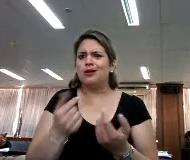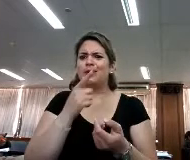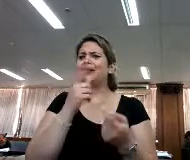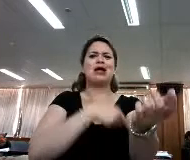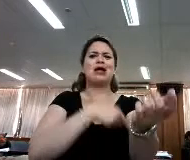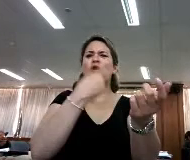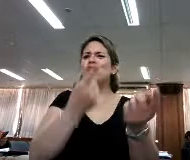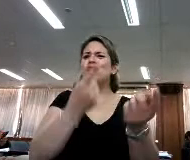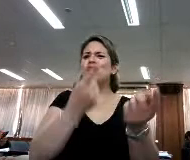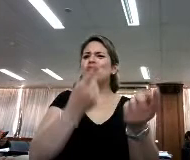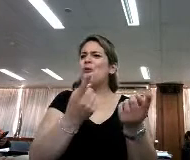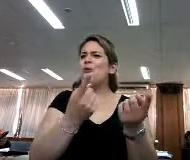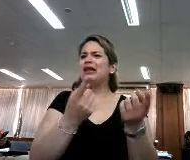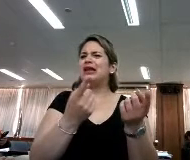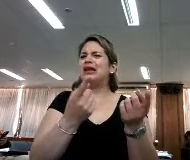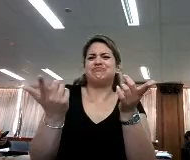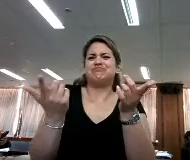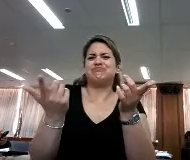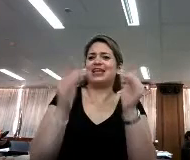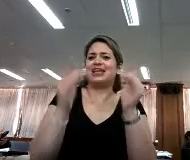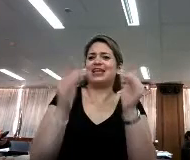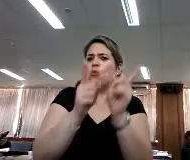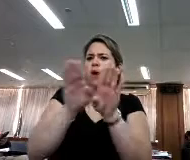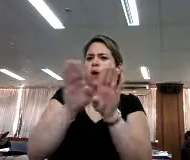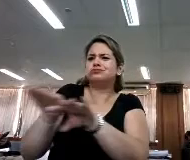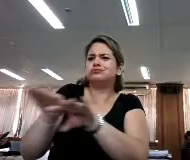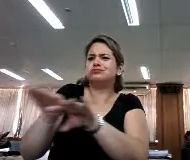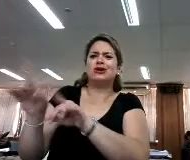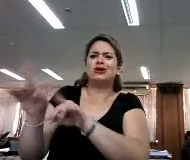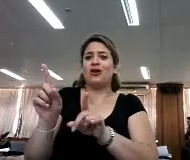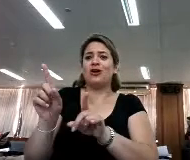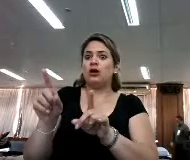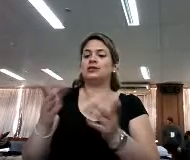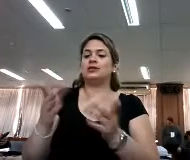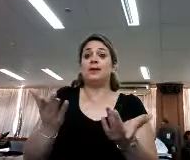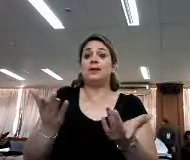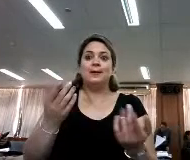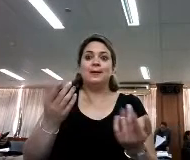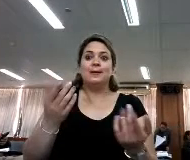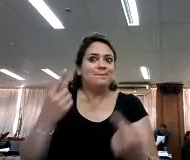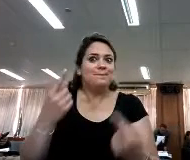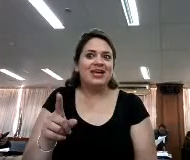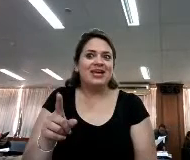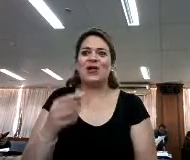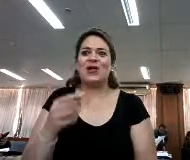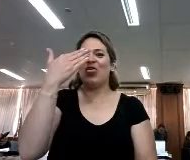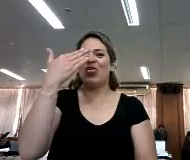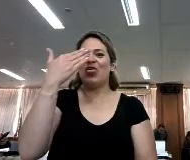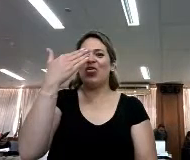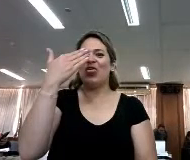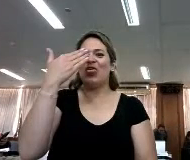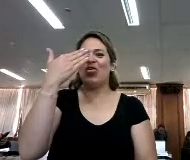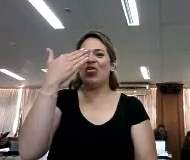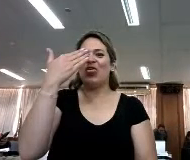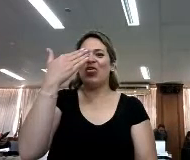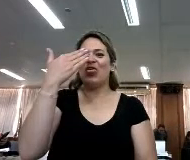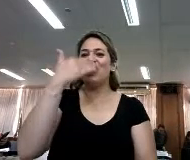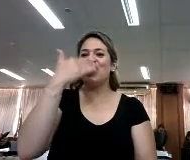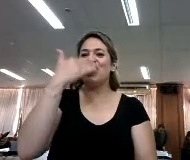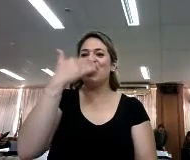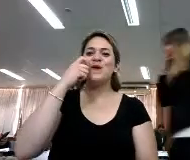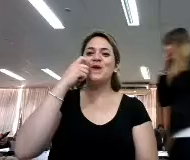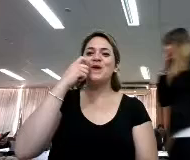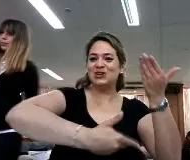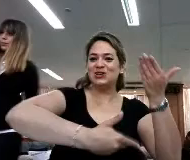de lo que se puede decir en cuanto a educación, pero después se reproduce en WhatsApp y bueno, hasta